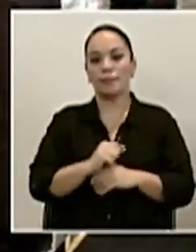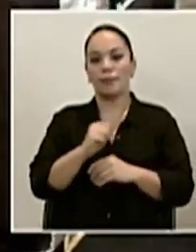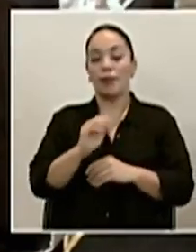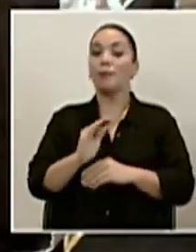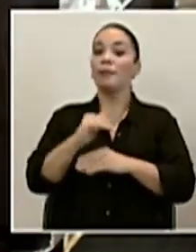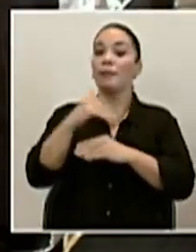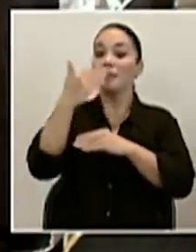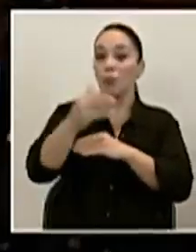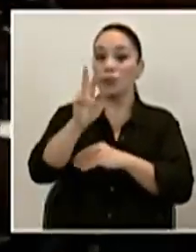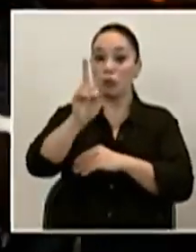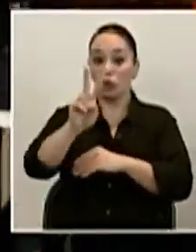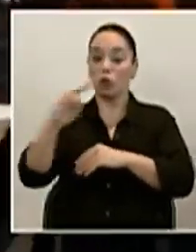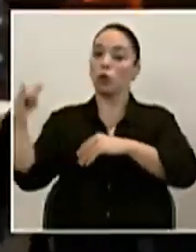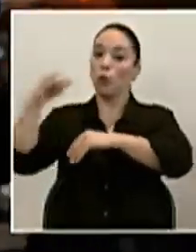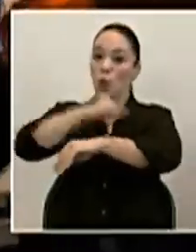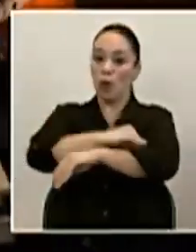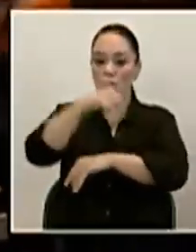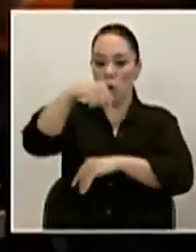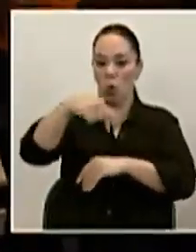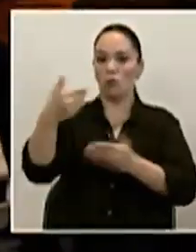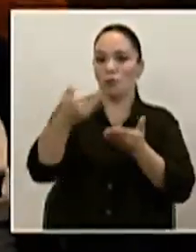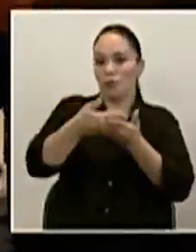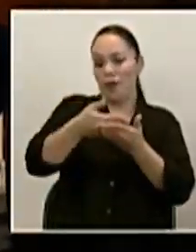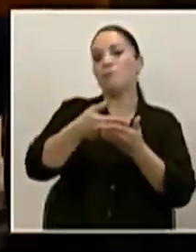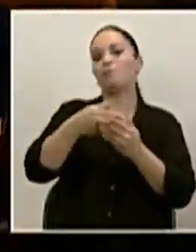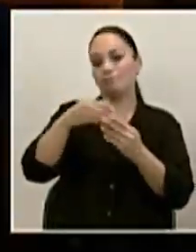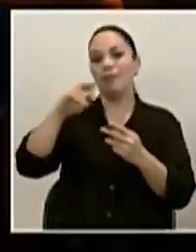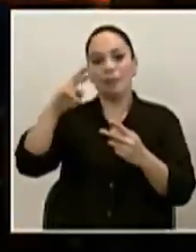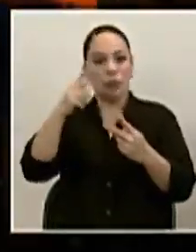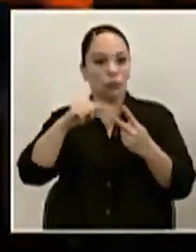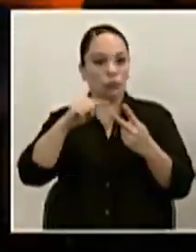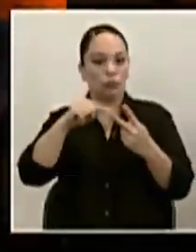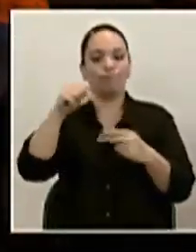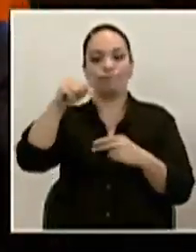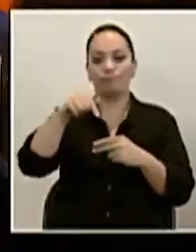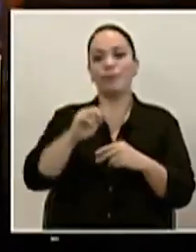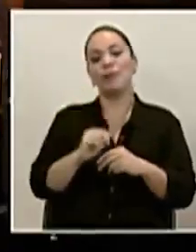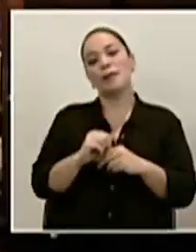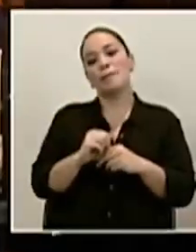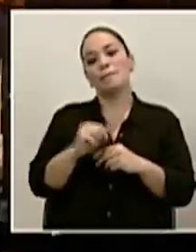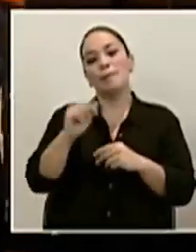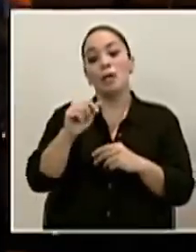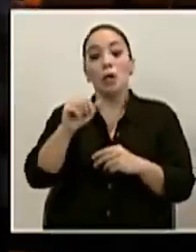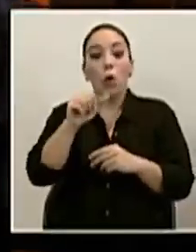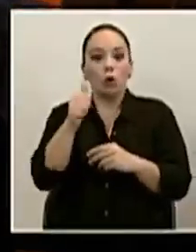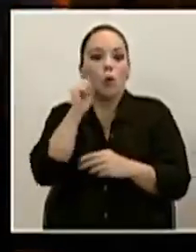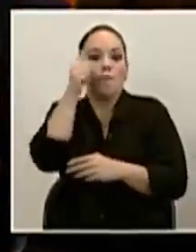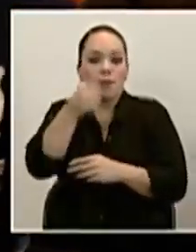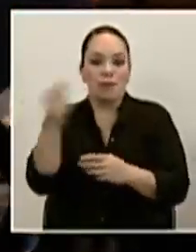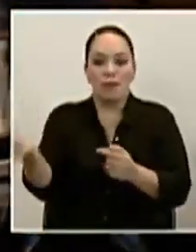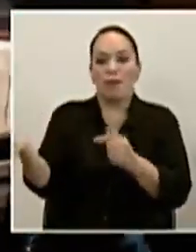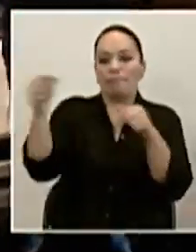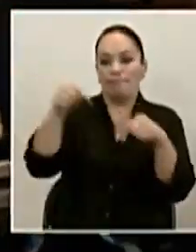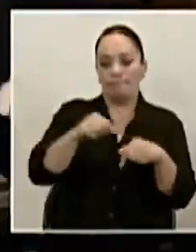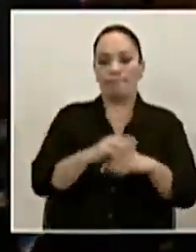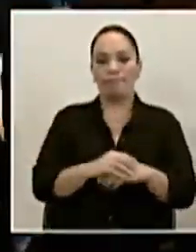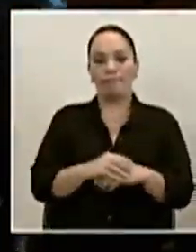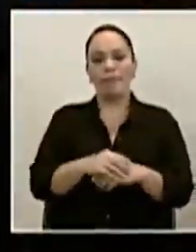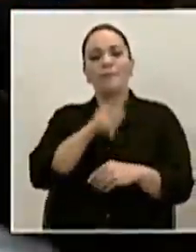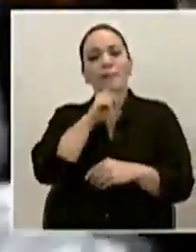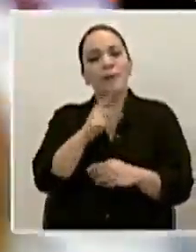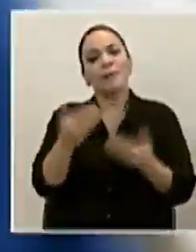uno esta noche aproximadamente a medianoche y otro mañana también más o menos a la medianoche. Quiero